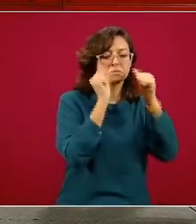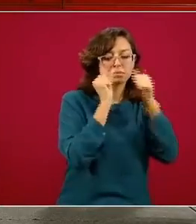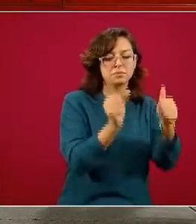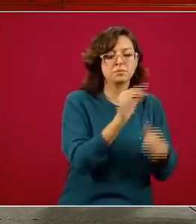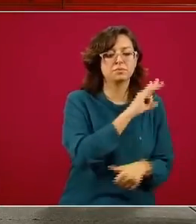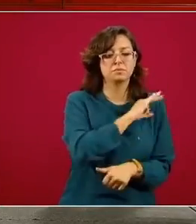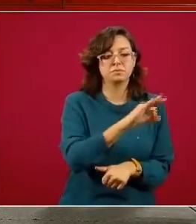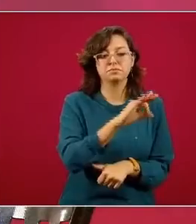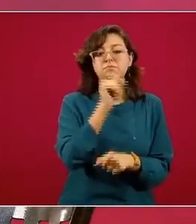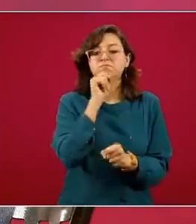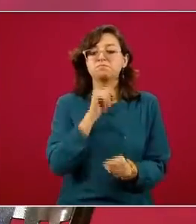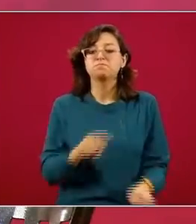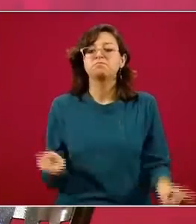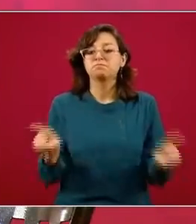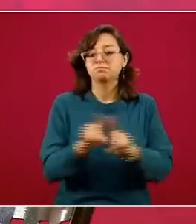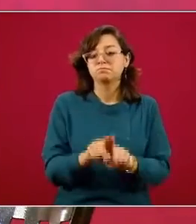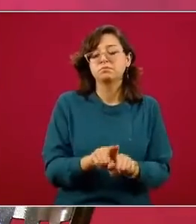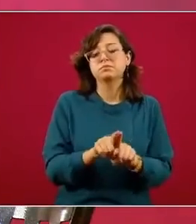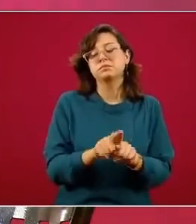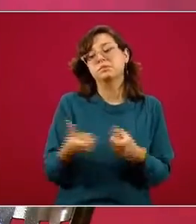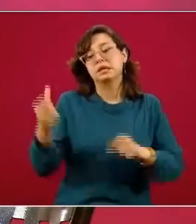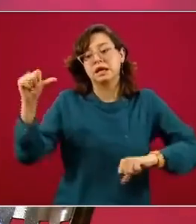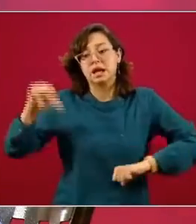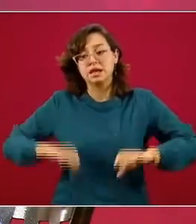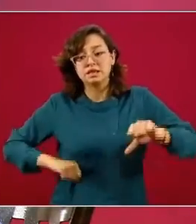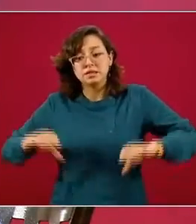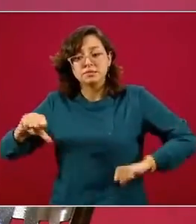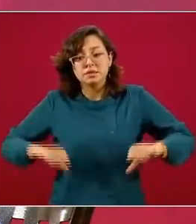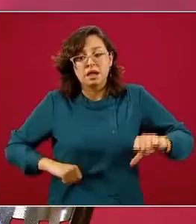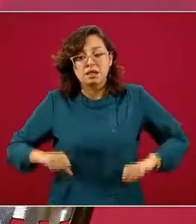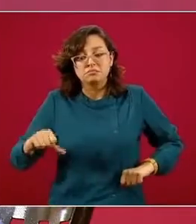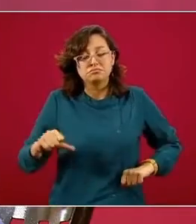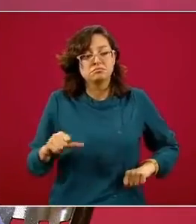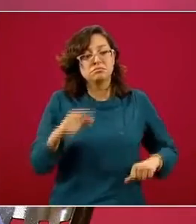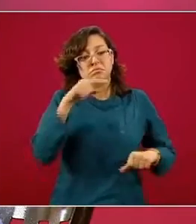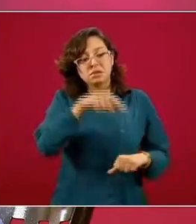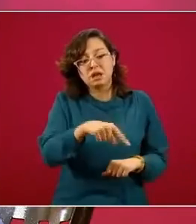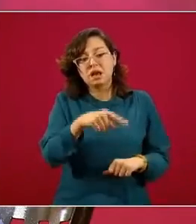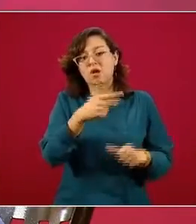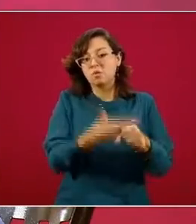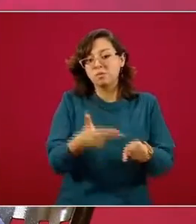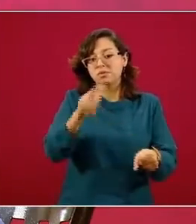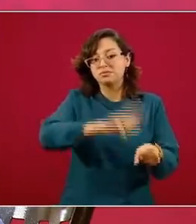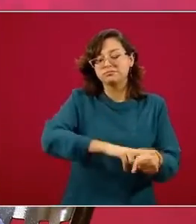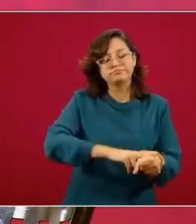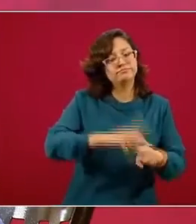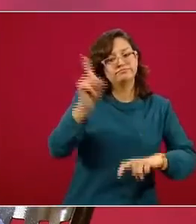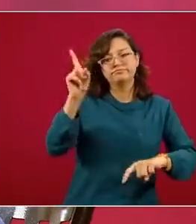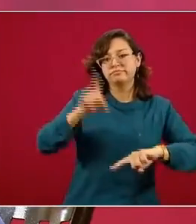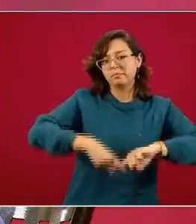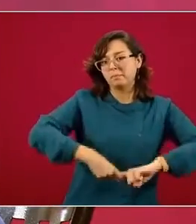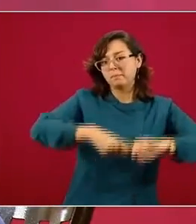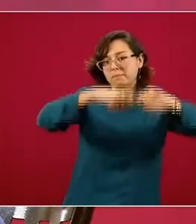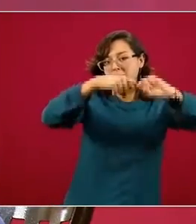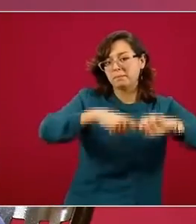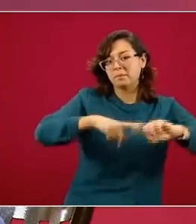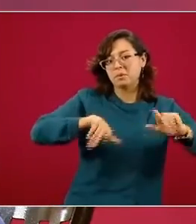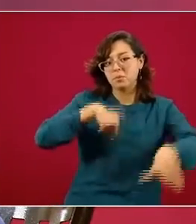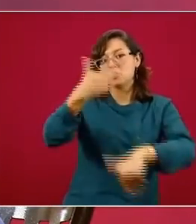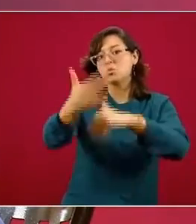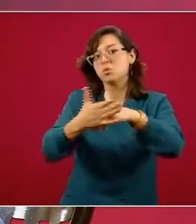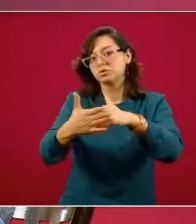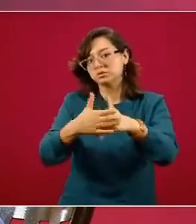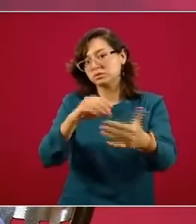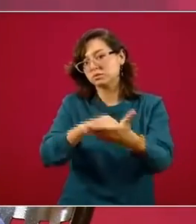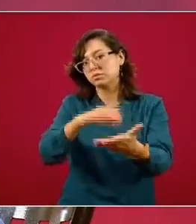reprogramar actividades que pueden ser reprogramadas sin poner en riesgo la salud y la vida